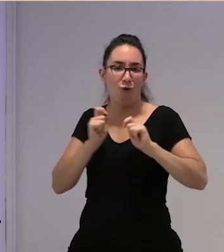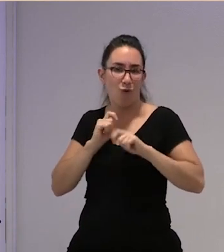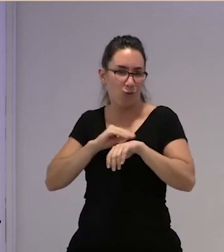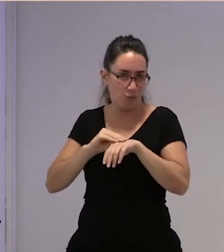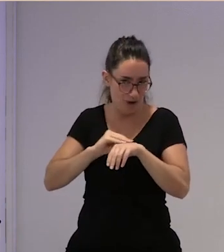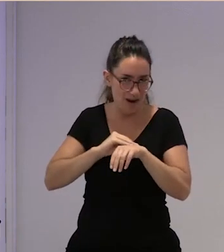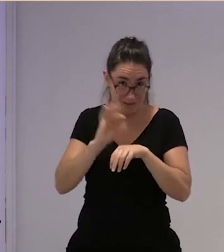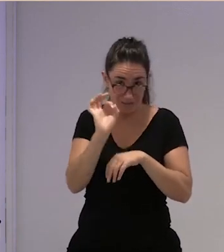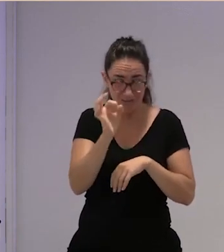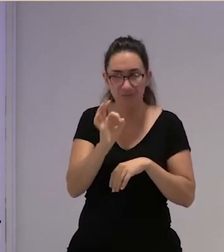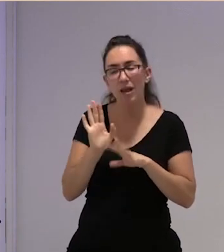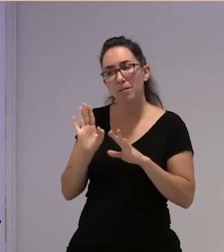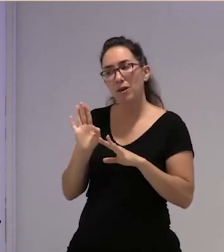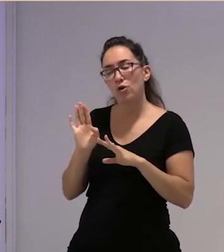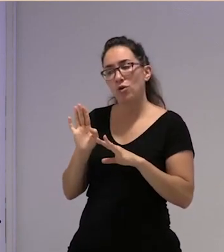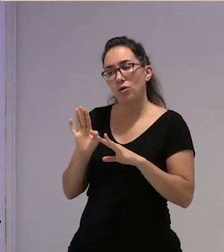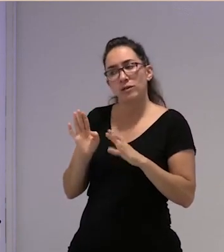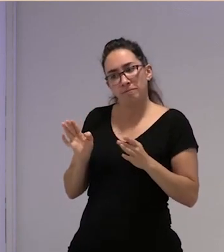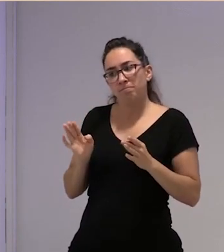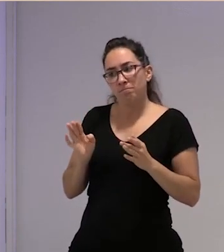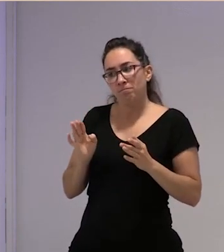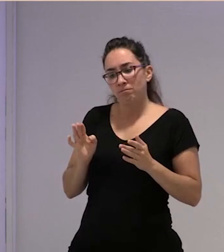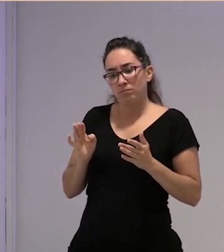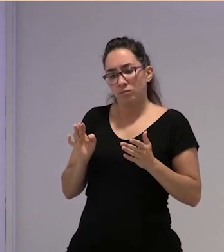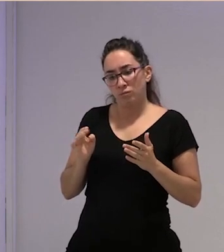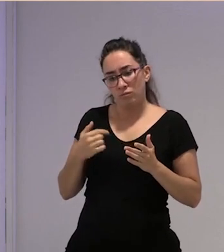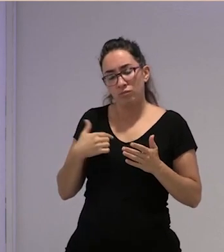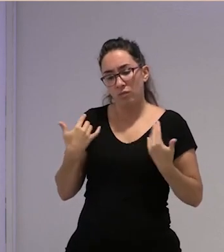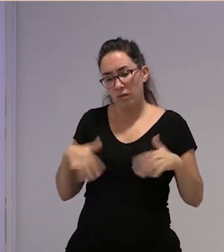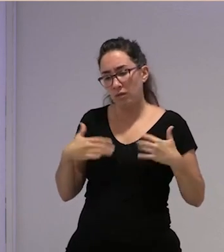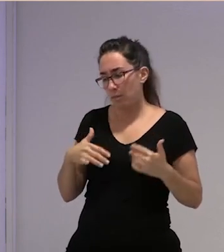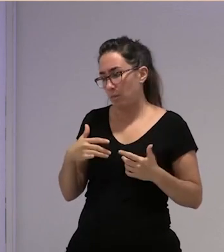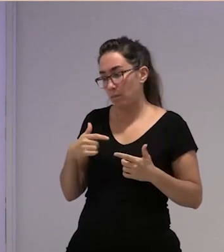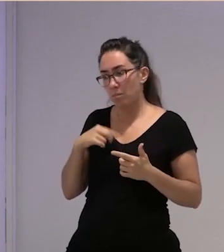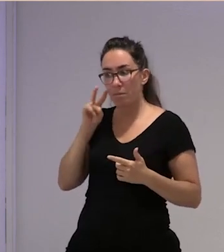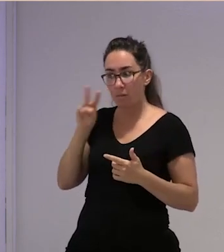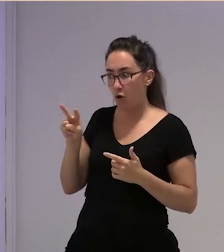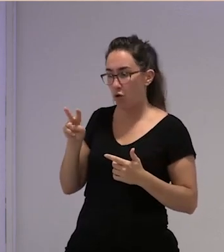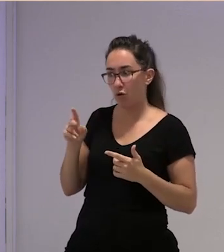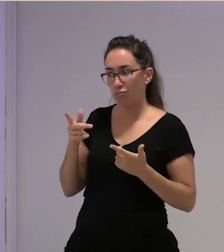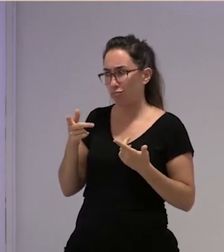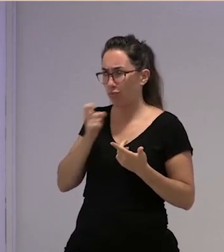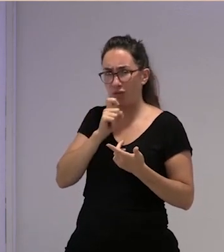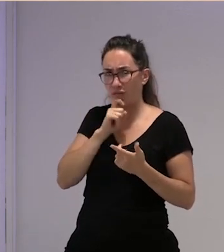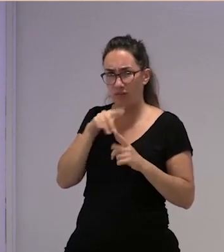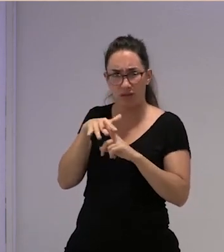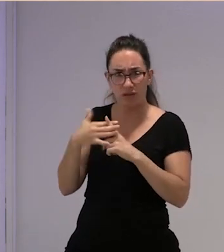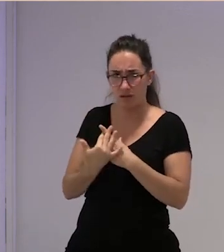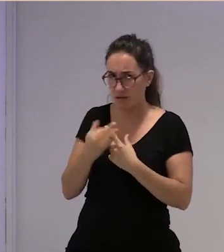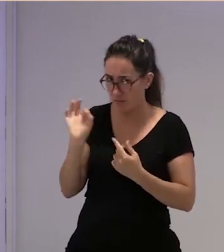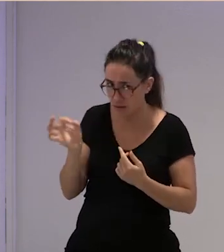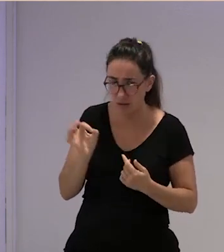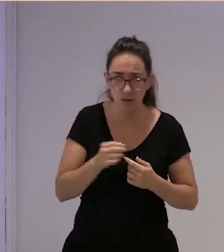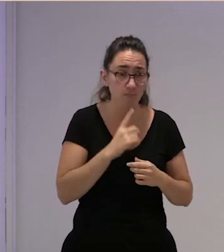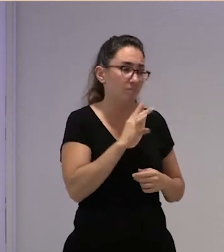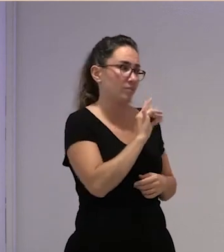hay que querer o sea hay que decirme voy de aquí porque ahora mismo es que veo todas las puertas cerradas claro es que